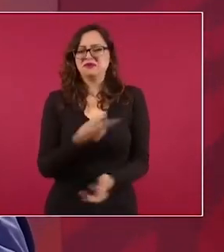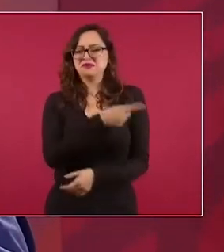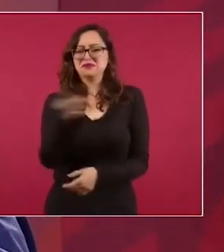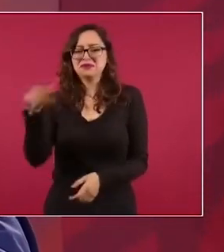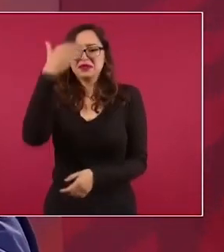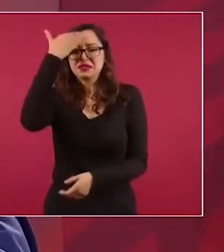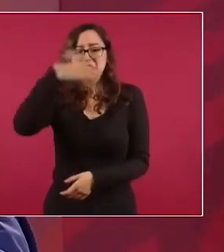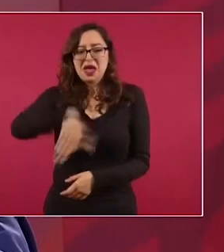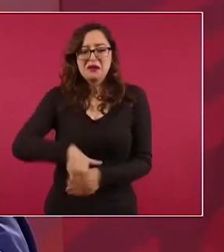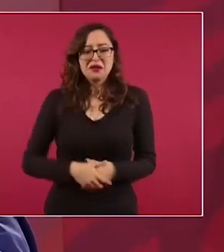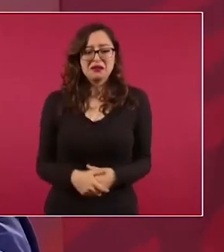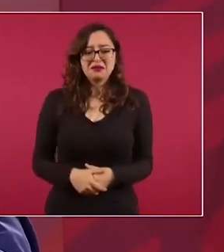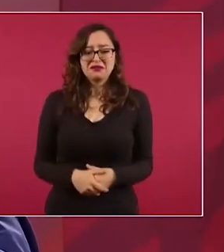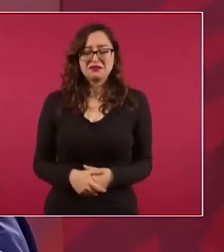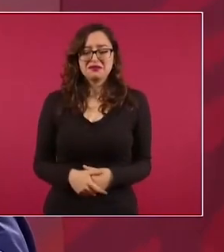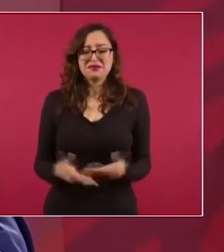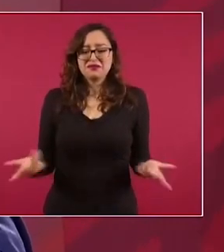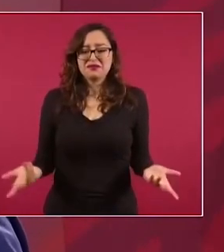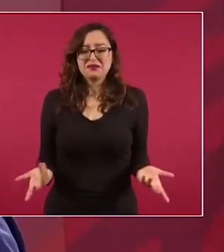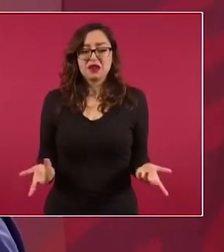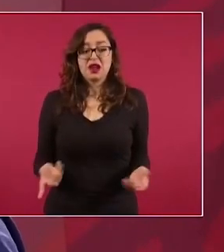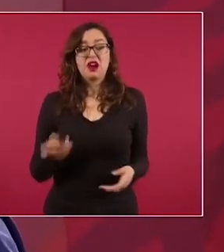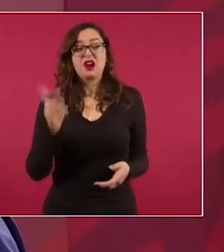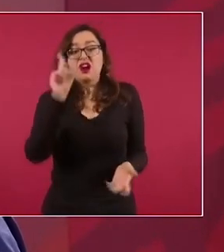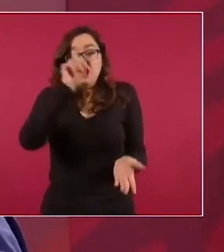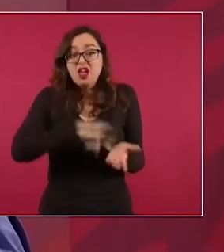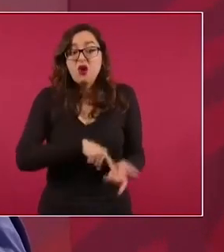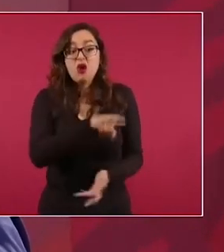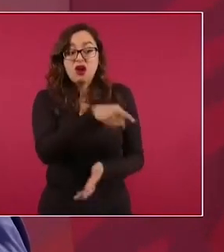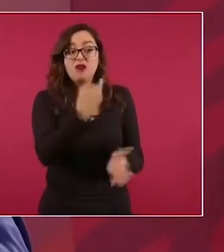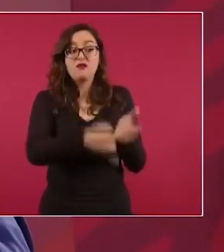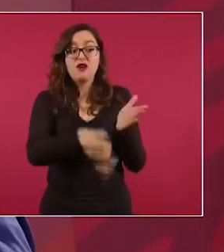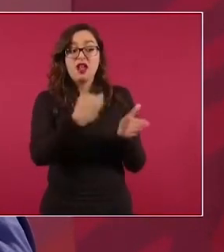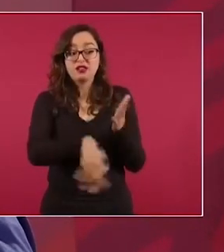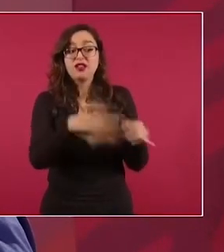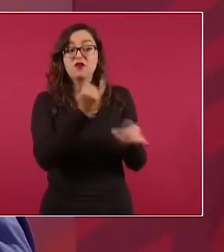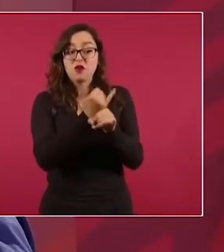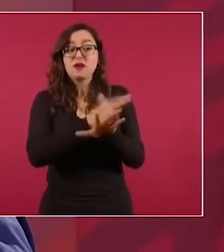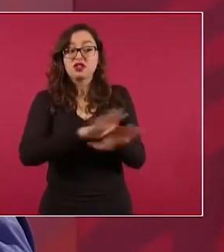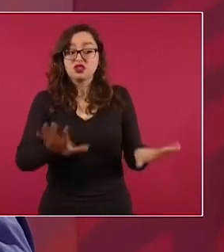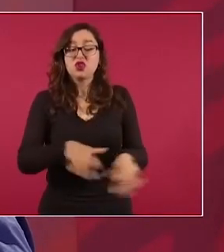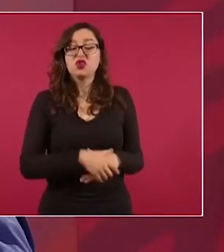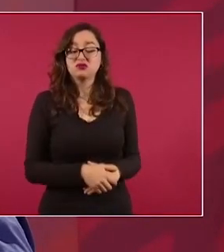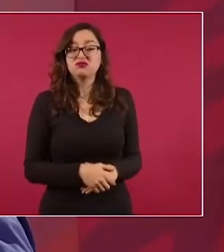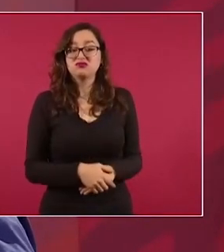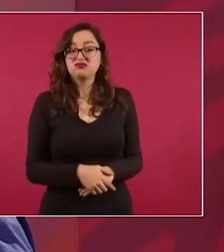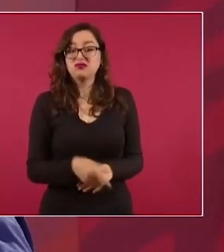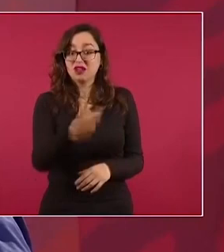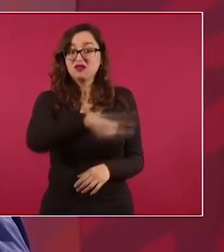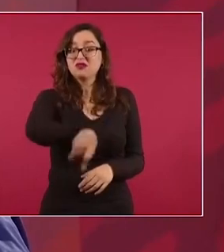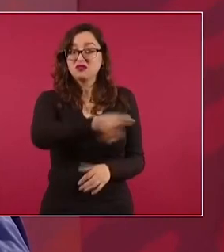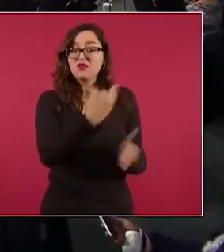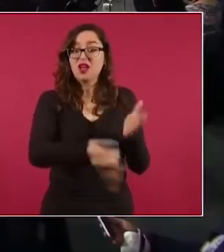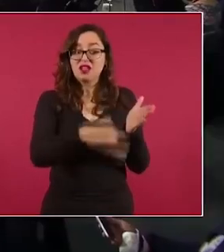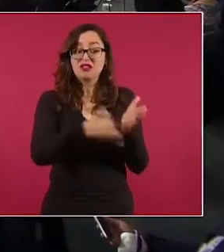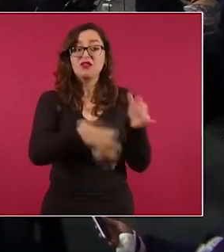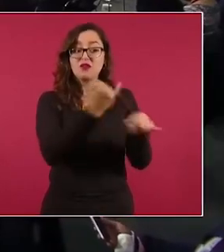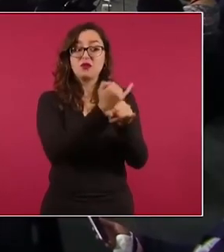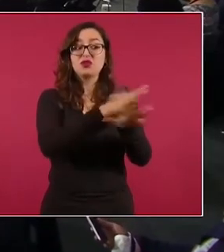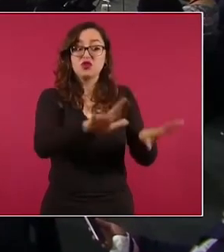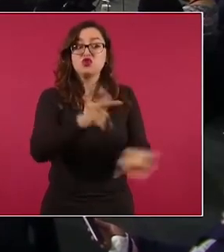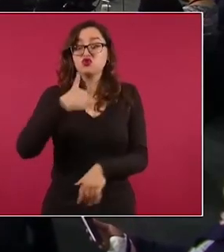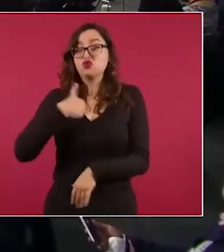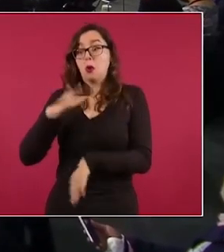Ya se había dicho. Y hasta faltó. He dicho más cosas. ¿Qué faltó? O sea, ¿qué